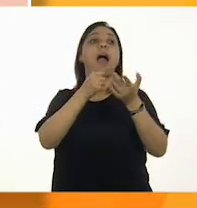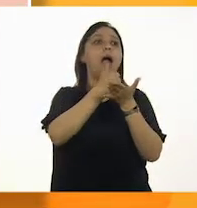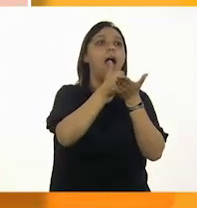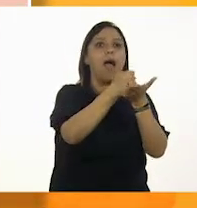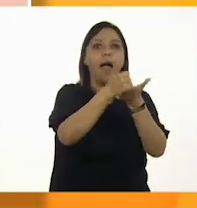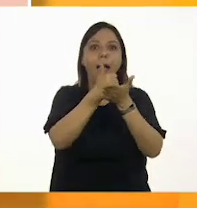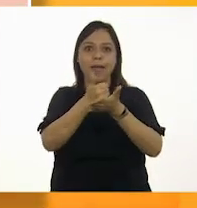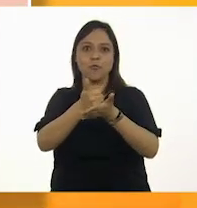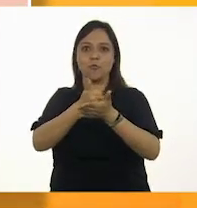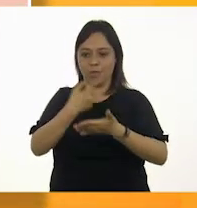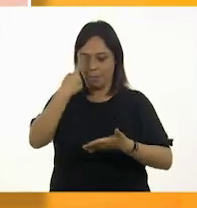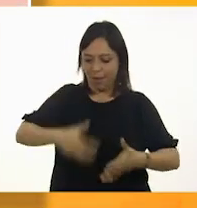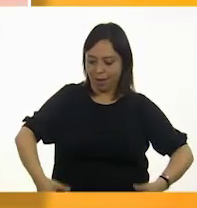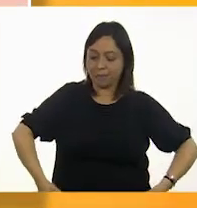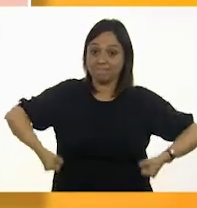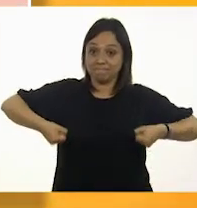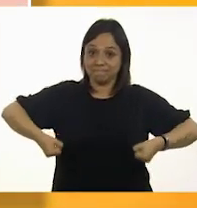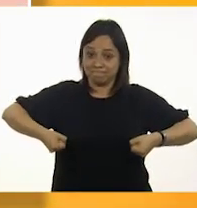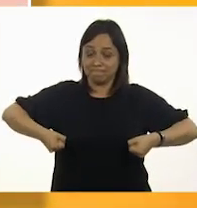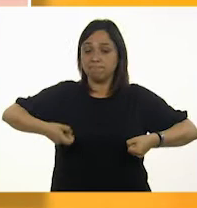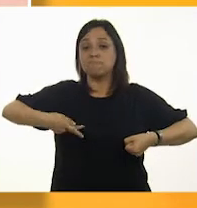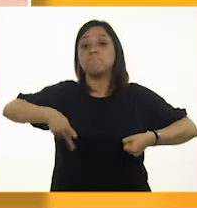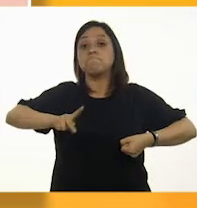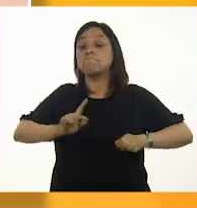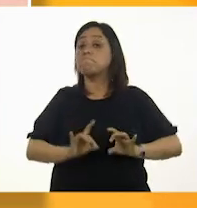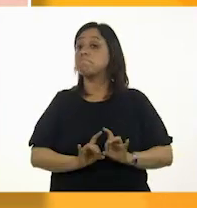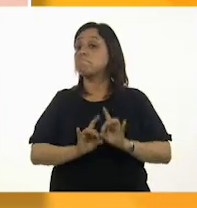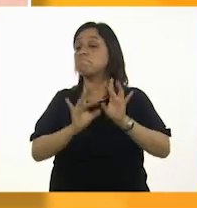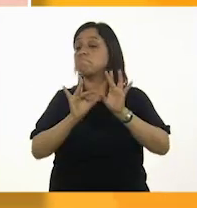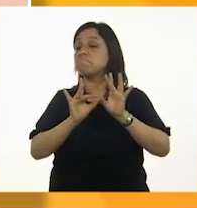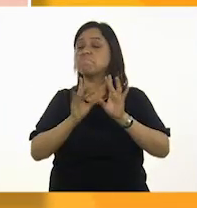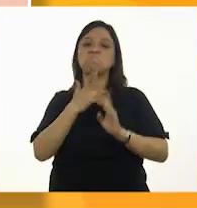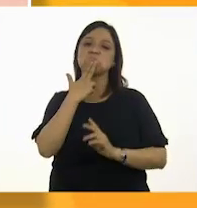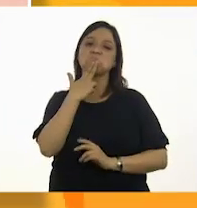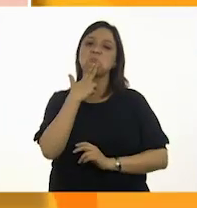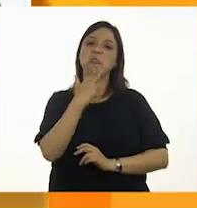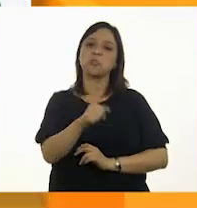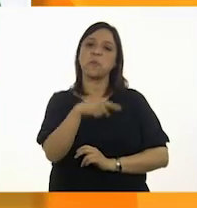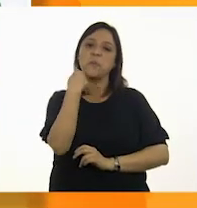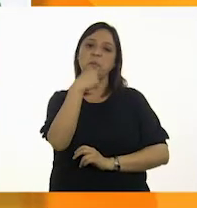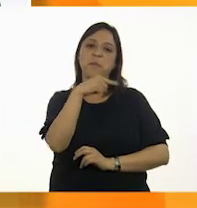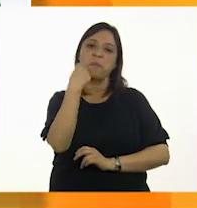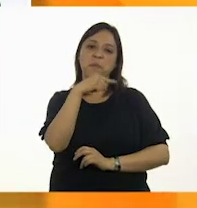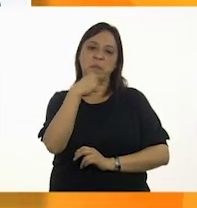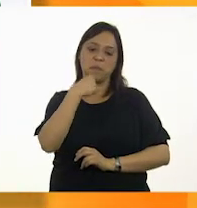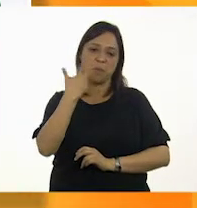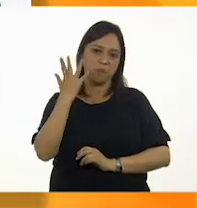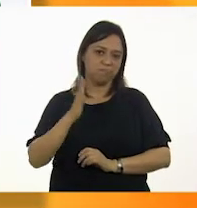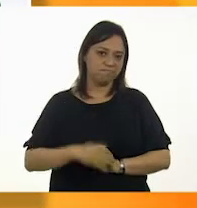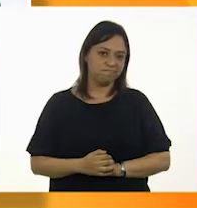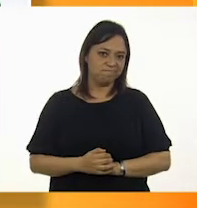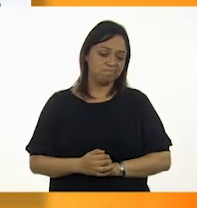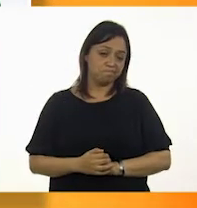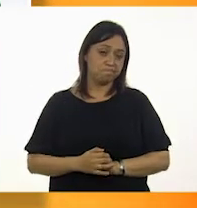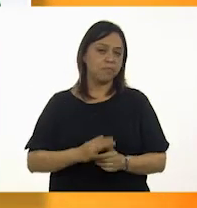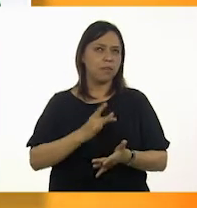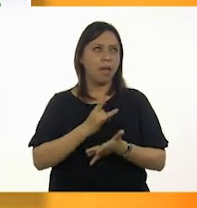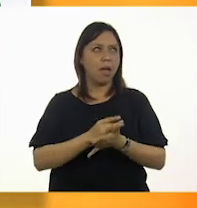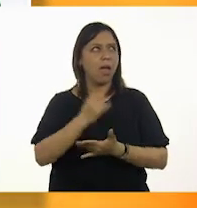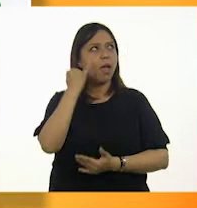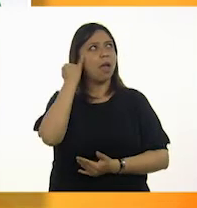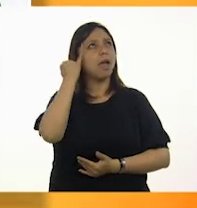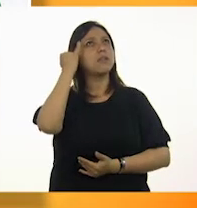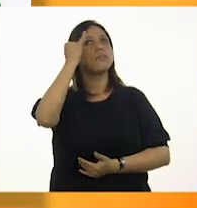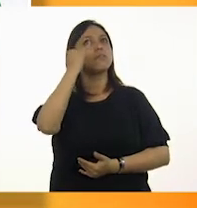mandado. Sin embargo, nada funciona. Solo le queda una cosa por